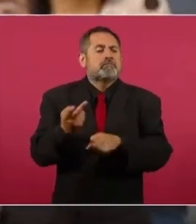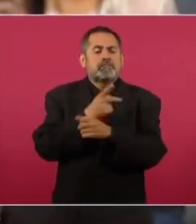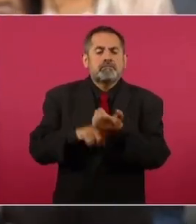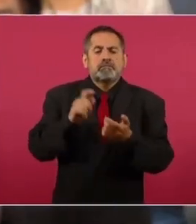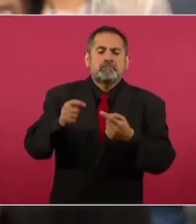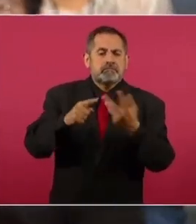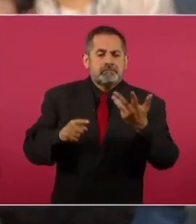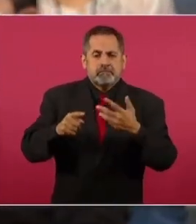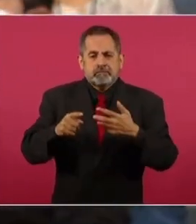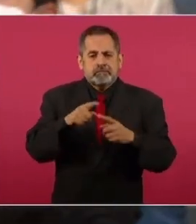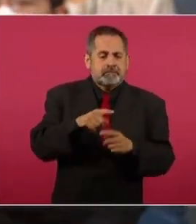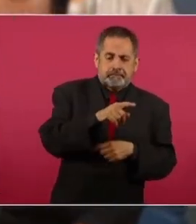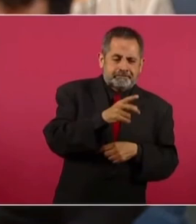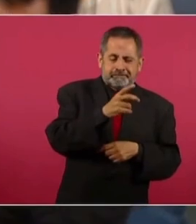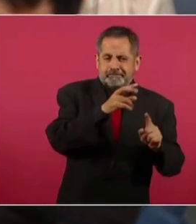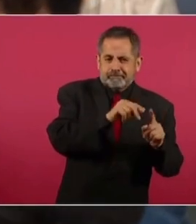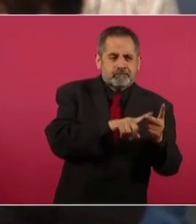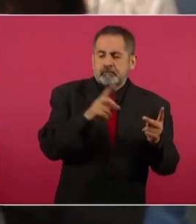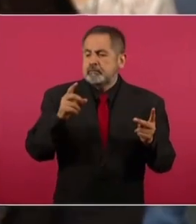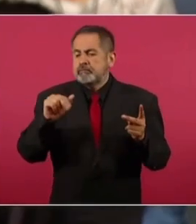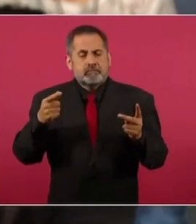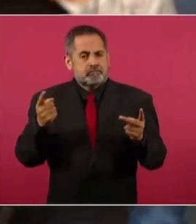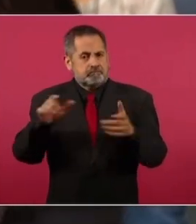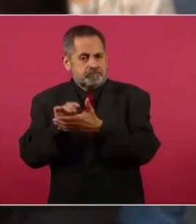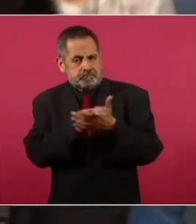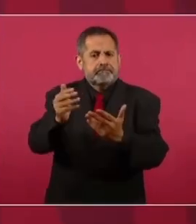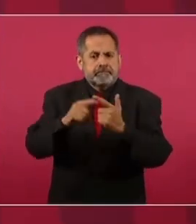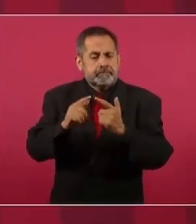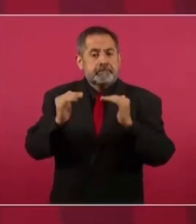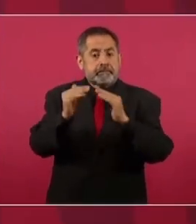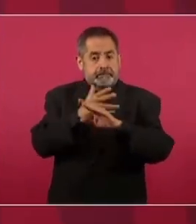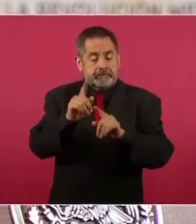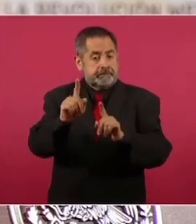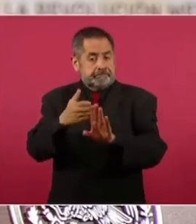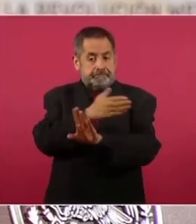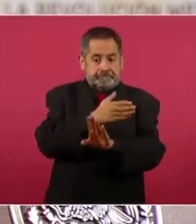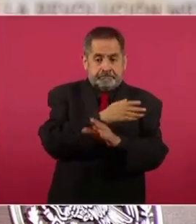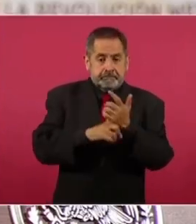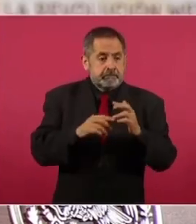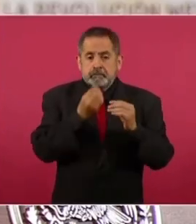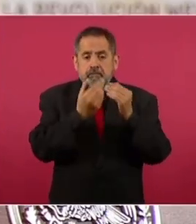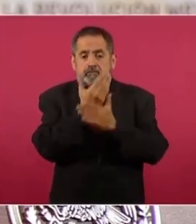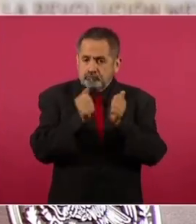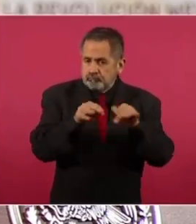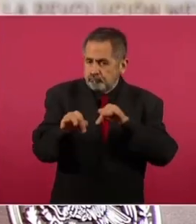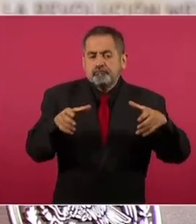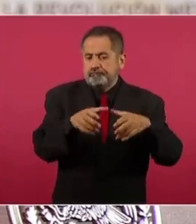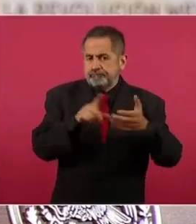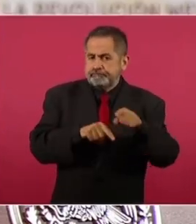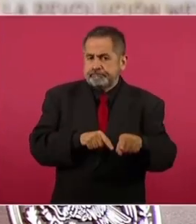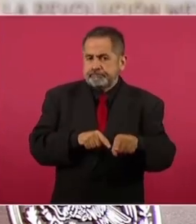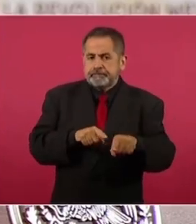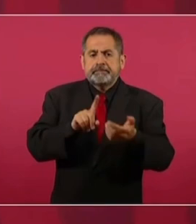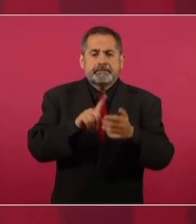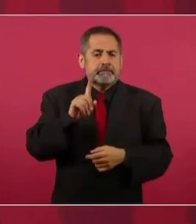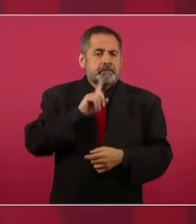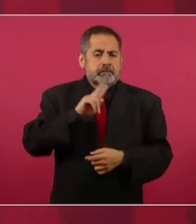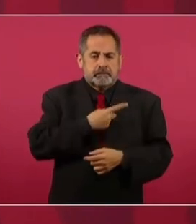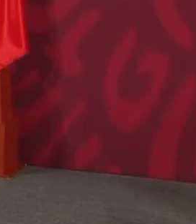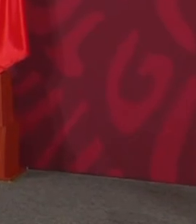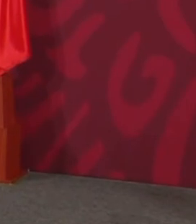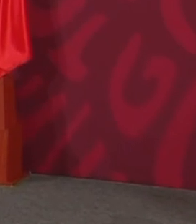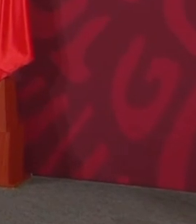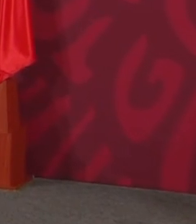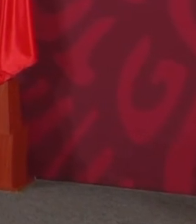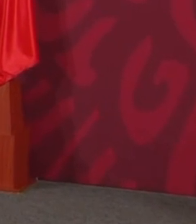la agenda entre las doctoras Jill Jacobs y también la doctora Gutiérrez Mioler en esta agenda en Estados Unidos. Antes tenemos un desayuno de trabajo con la vicepresidenta Kamala